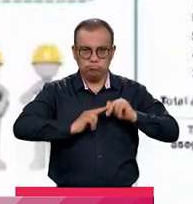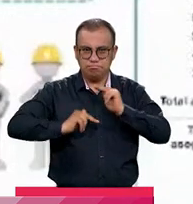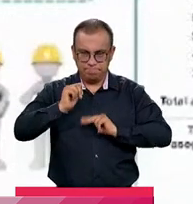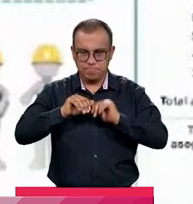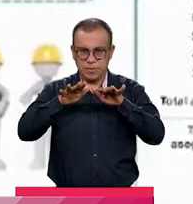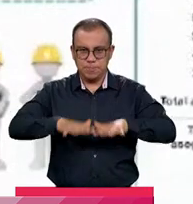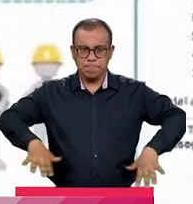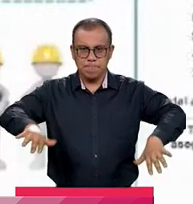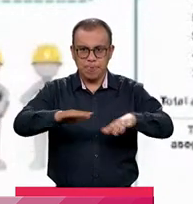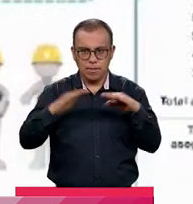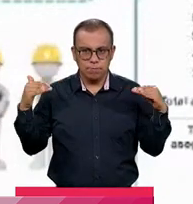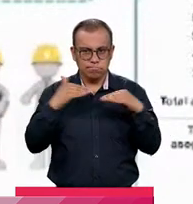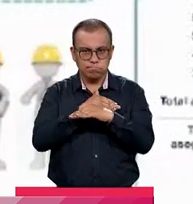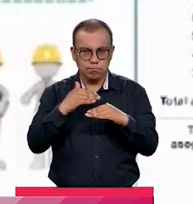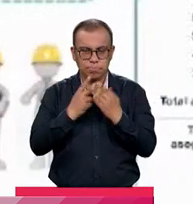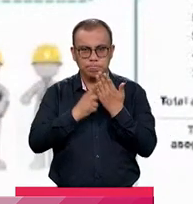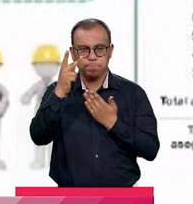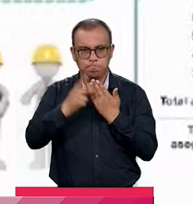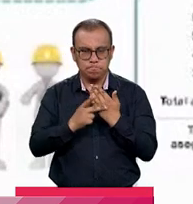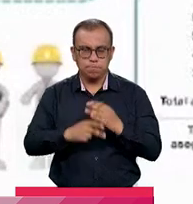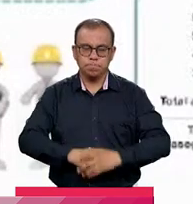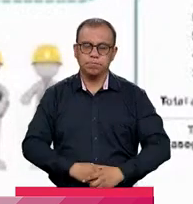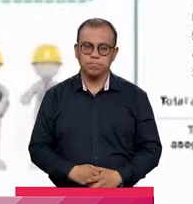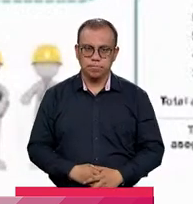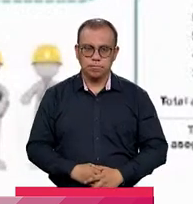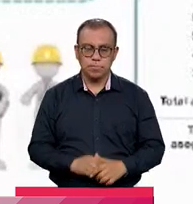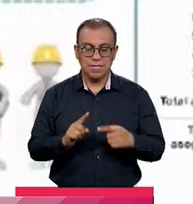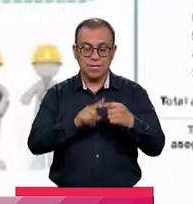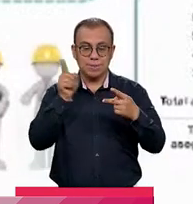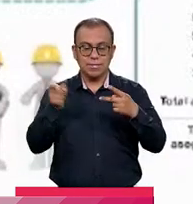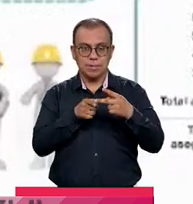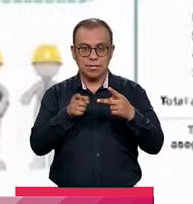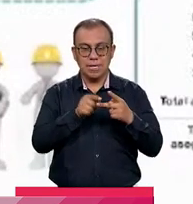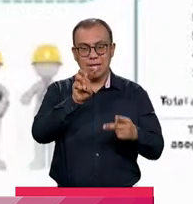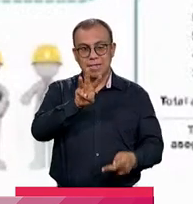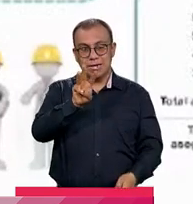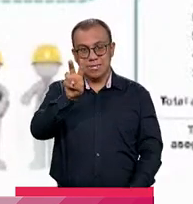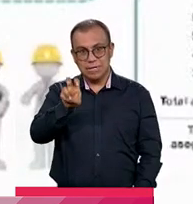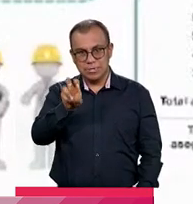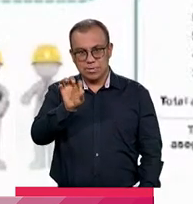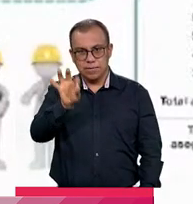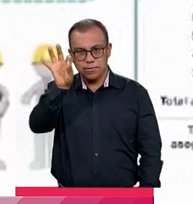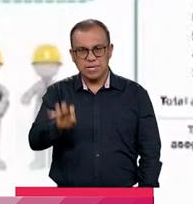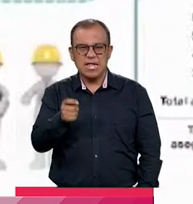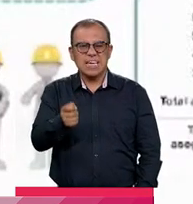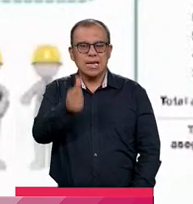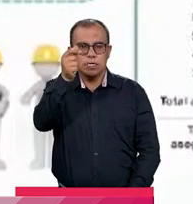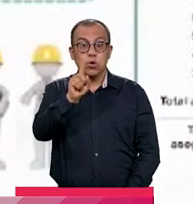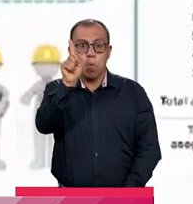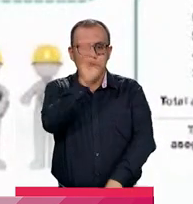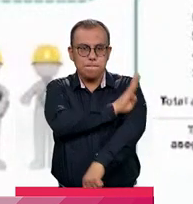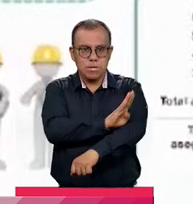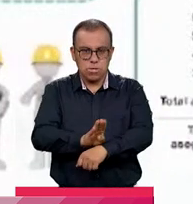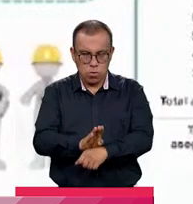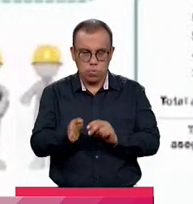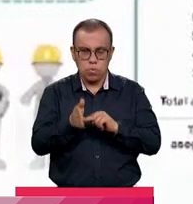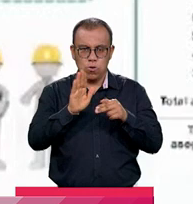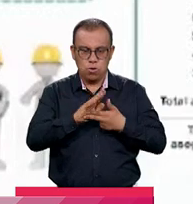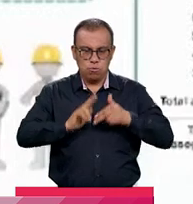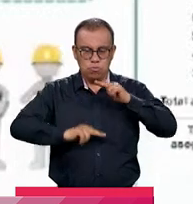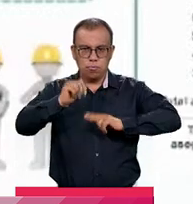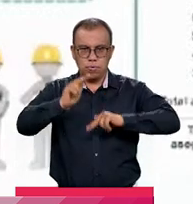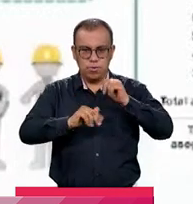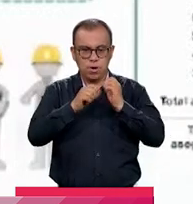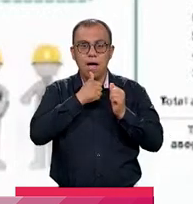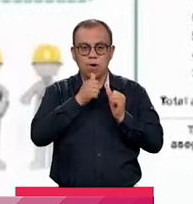infraestructura de malla vial que va a tener el proyecto. Uno segundo, que es el 37%, que es casi un billón de pesos en infraestructura de